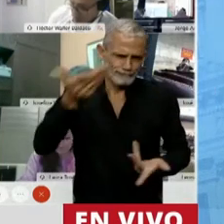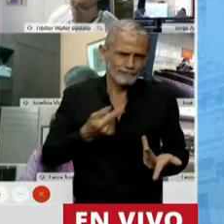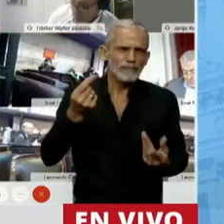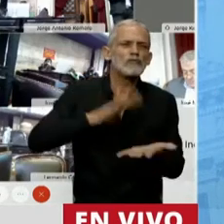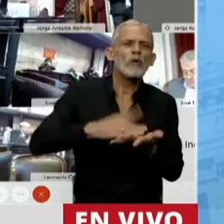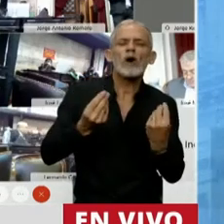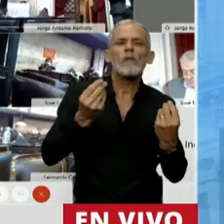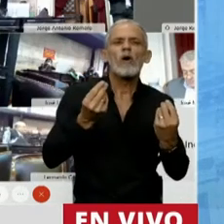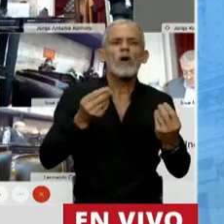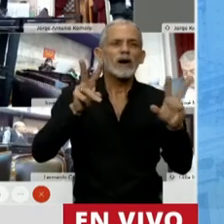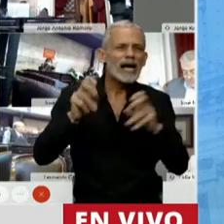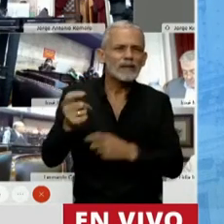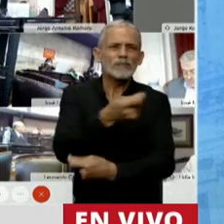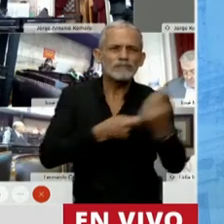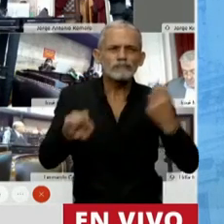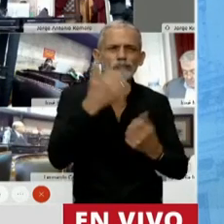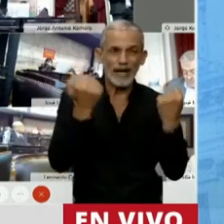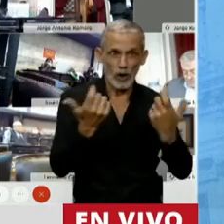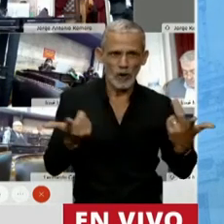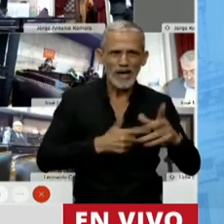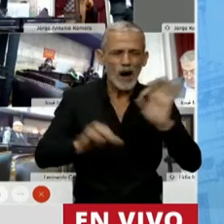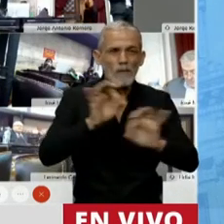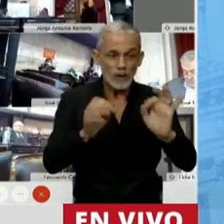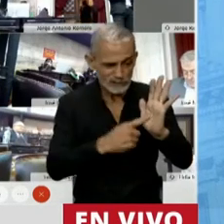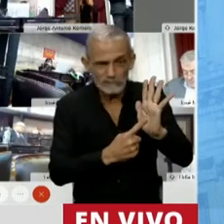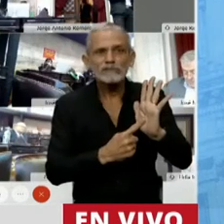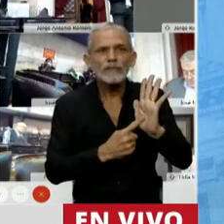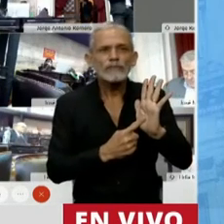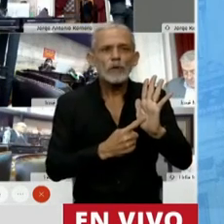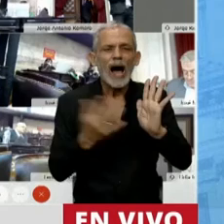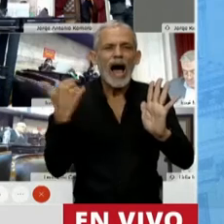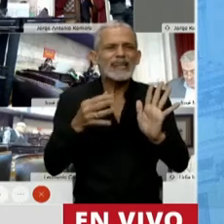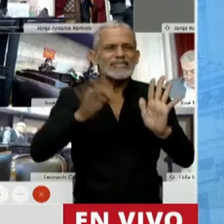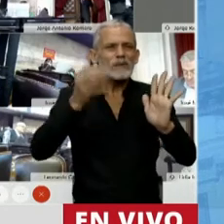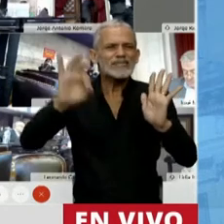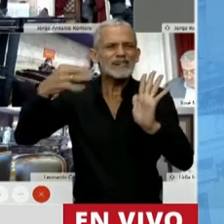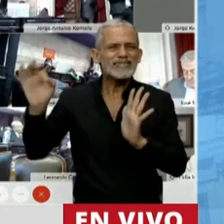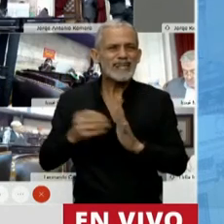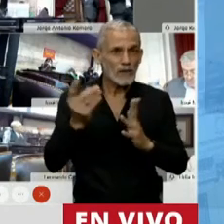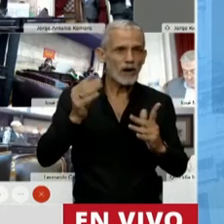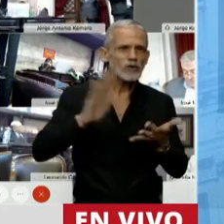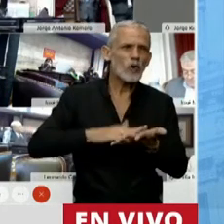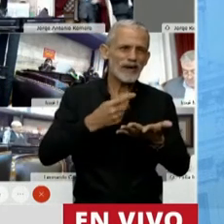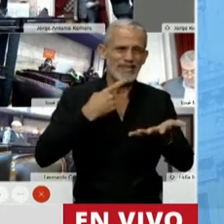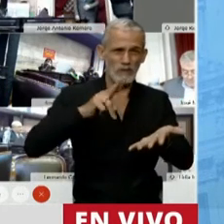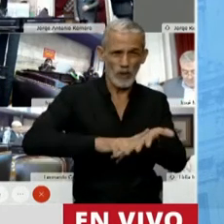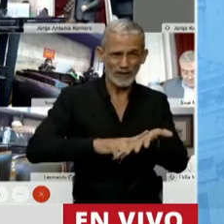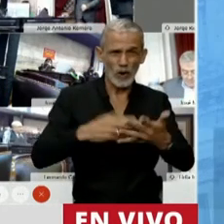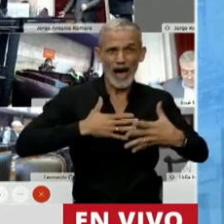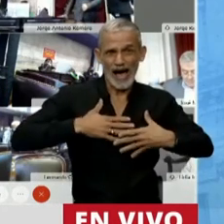de esto. Asimismo, este proyecto no mantiene las exenciones que fija la ley de bienes personales. Por lo tanto,